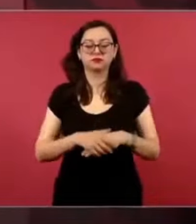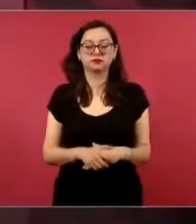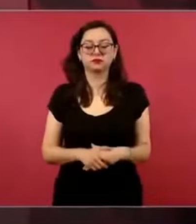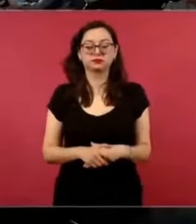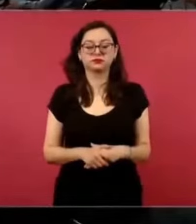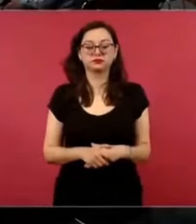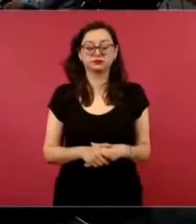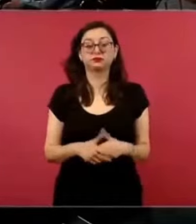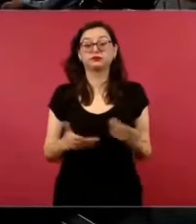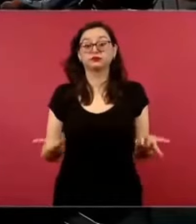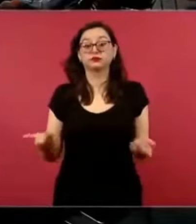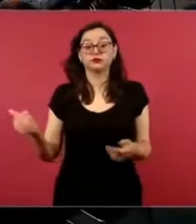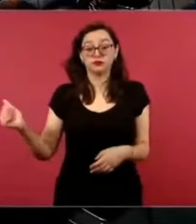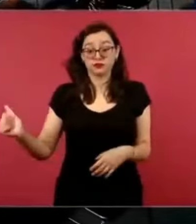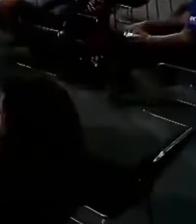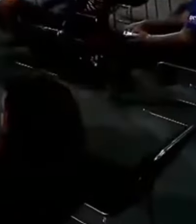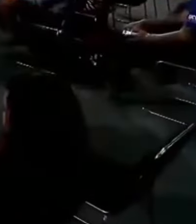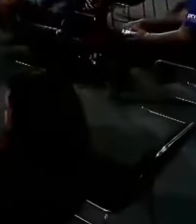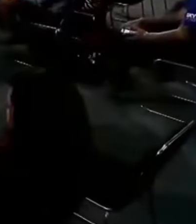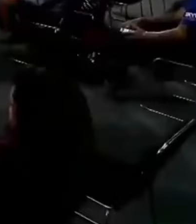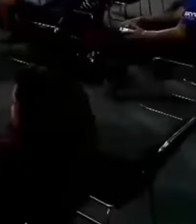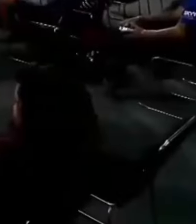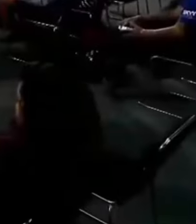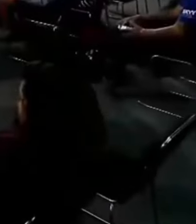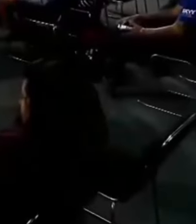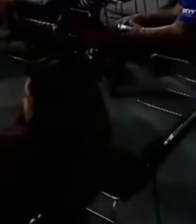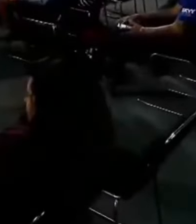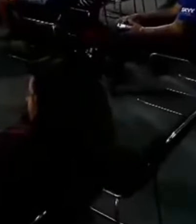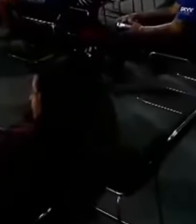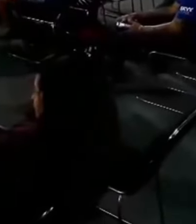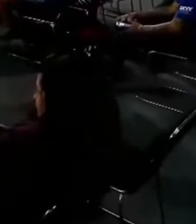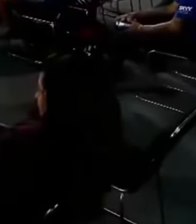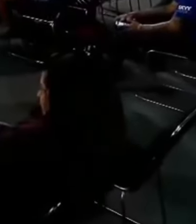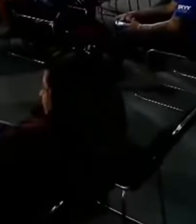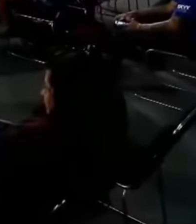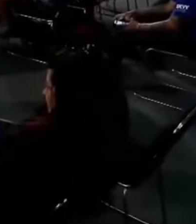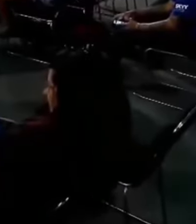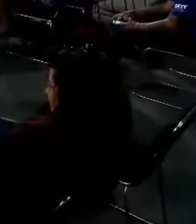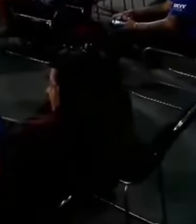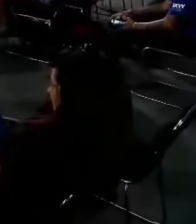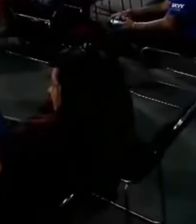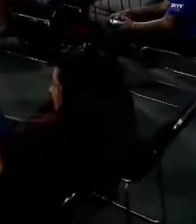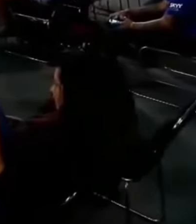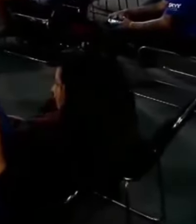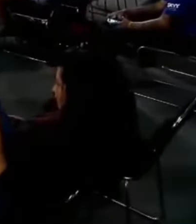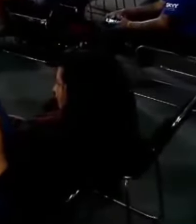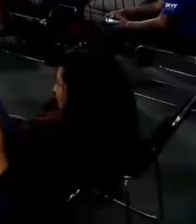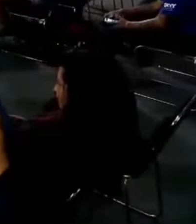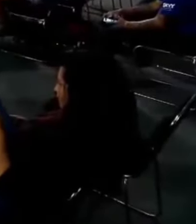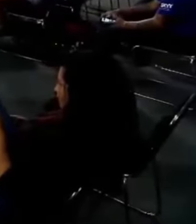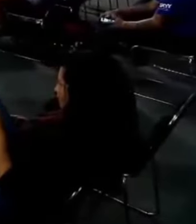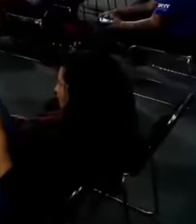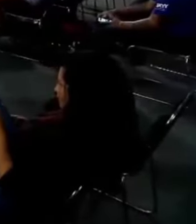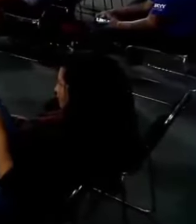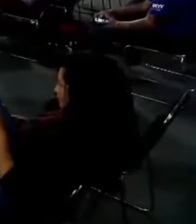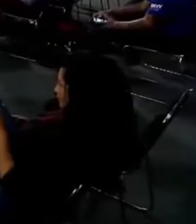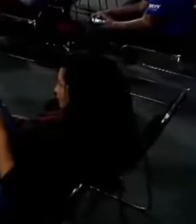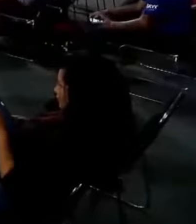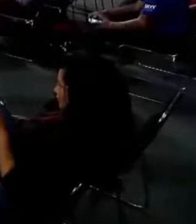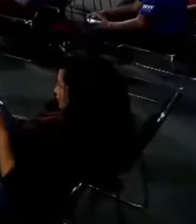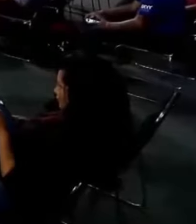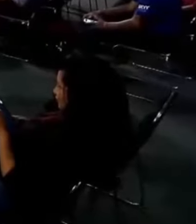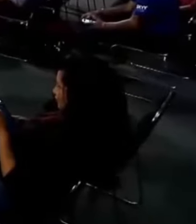reconocer el trabajo de los servidores públicos, servidores de la nación, de otros estados